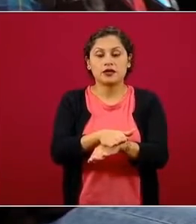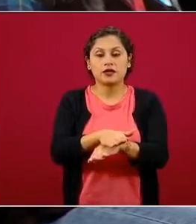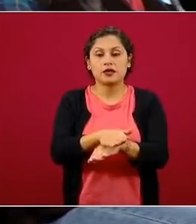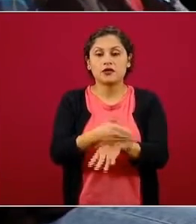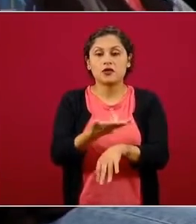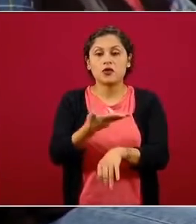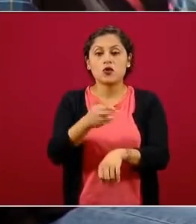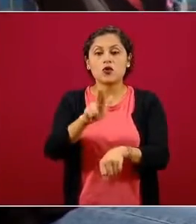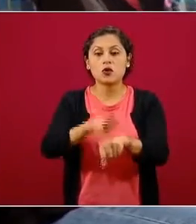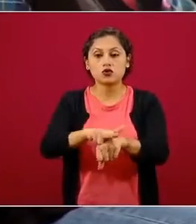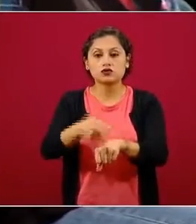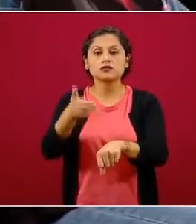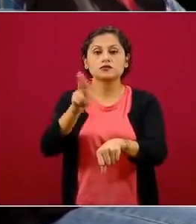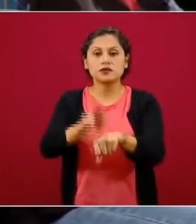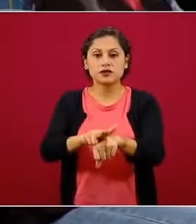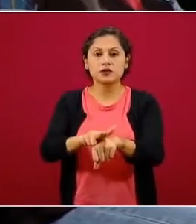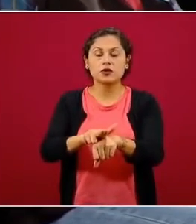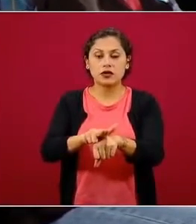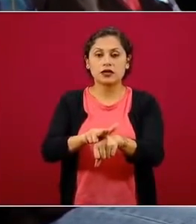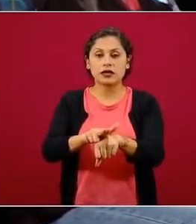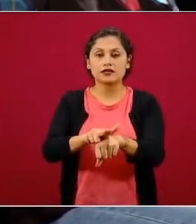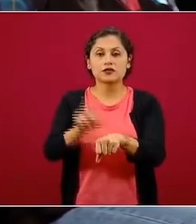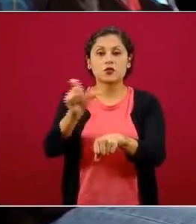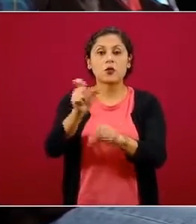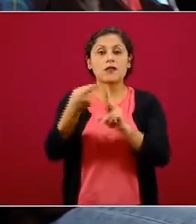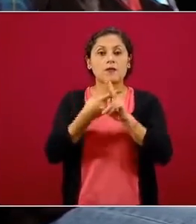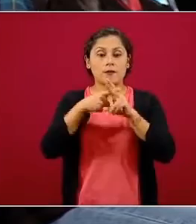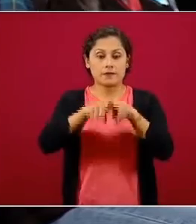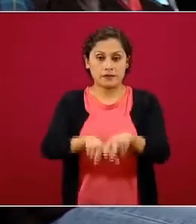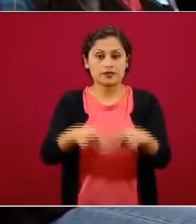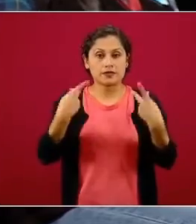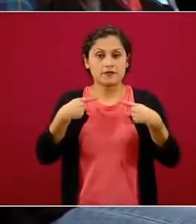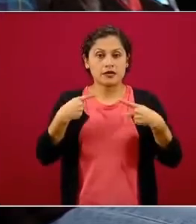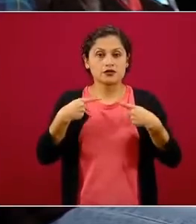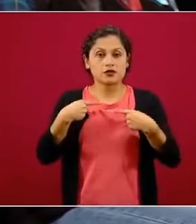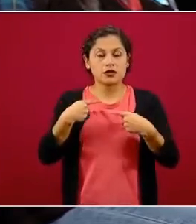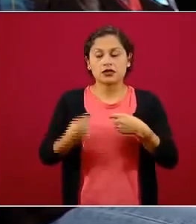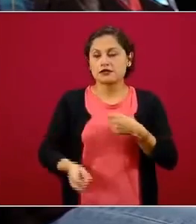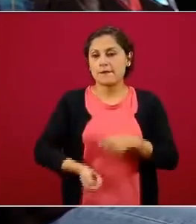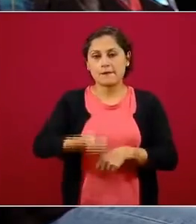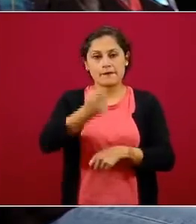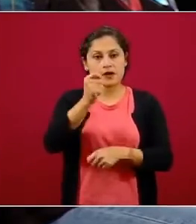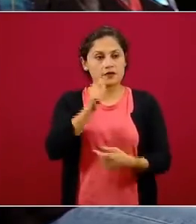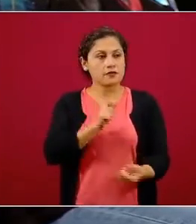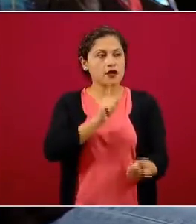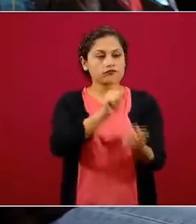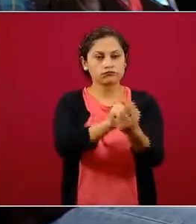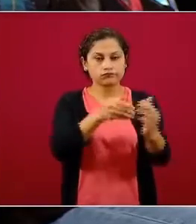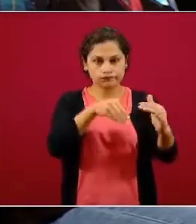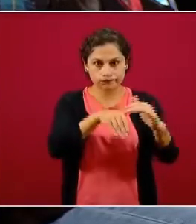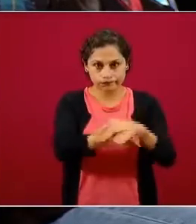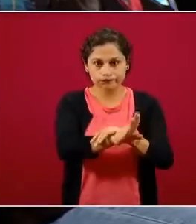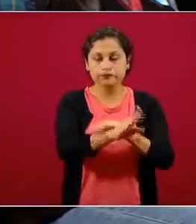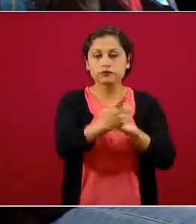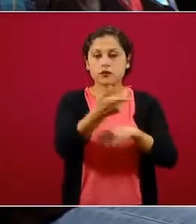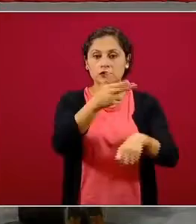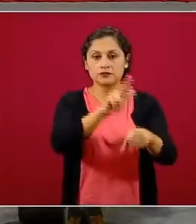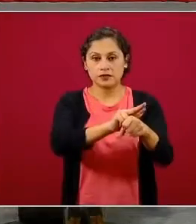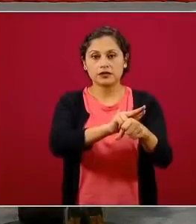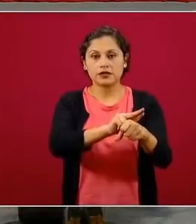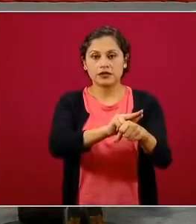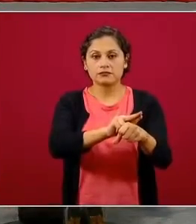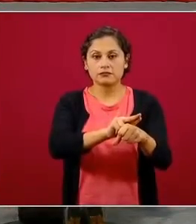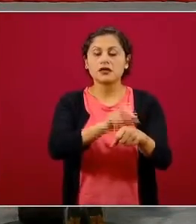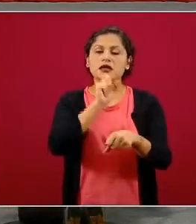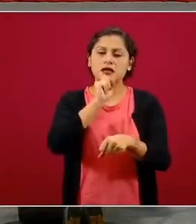filtro para llegar muchas veces a hospitales. Y lo que nos muestra, como nos han mostrado muchos